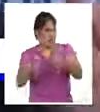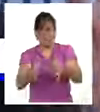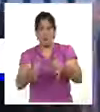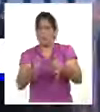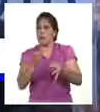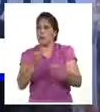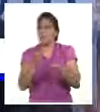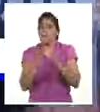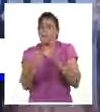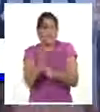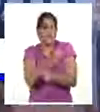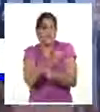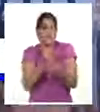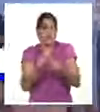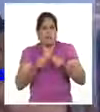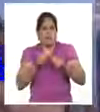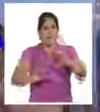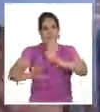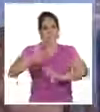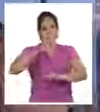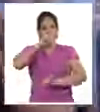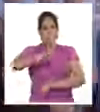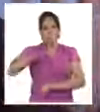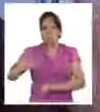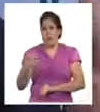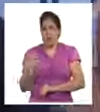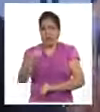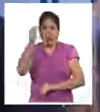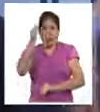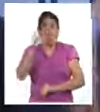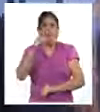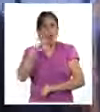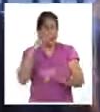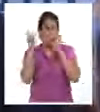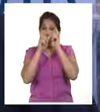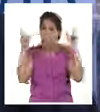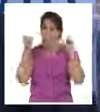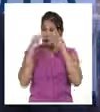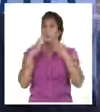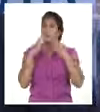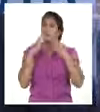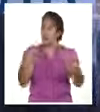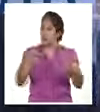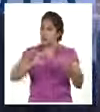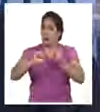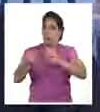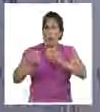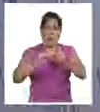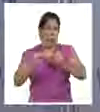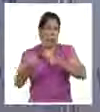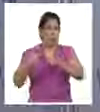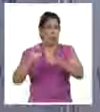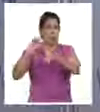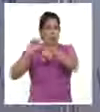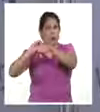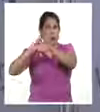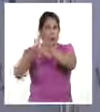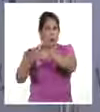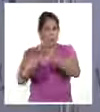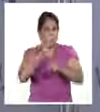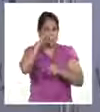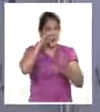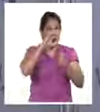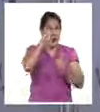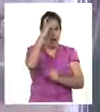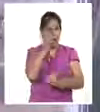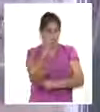segura que hay y la respuesta inmune tan potente que induce, que tuvo un impacto muy grande en el control que tuvimos con Omicron. Soberana 1 ha encontrado